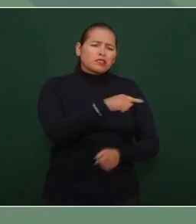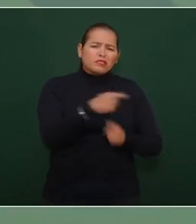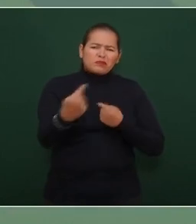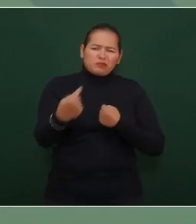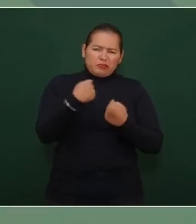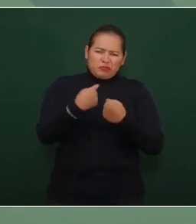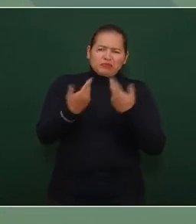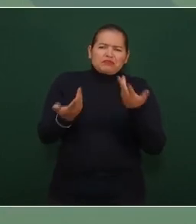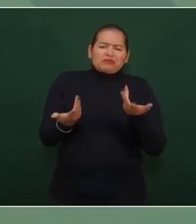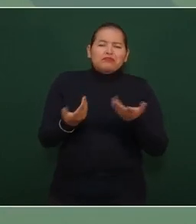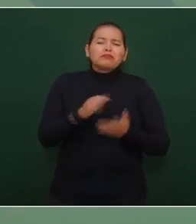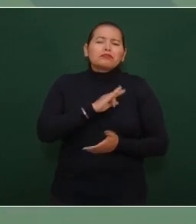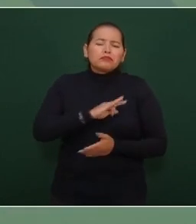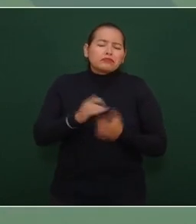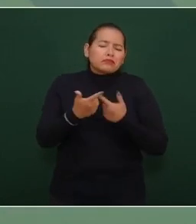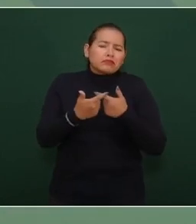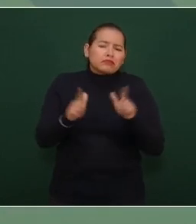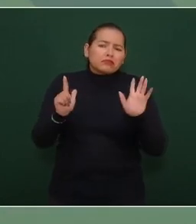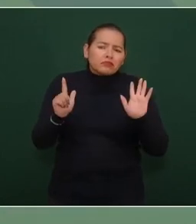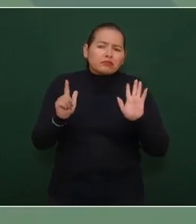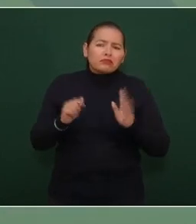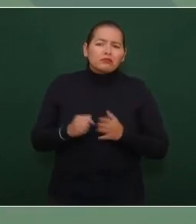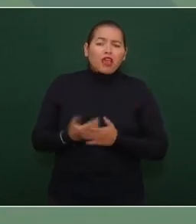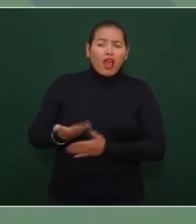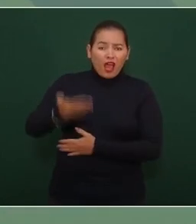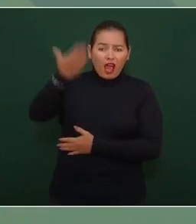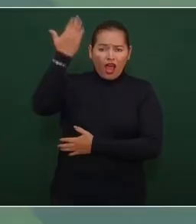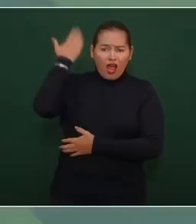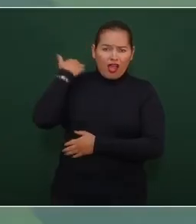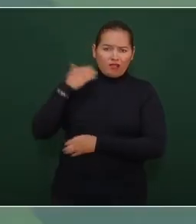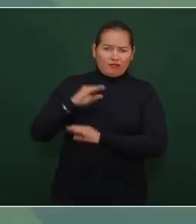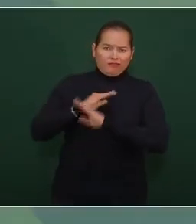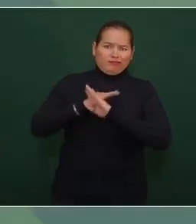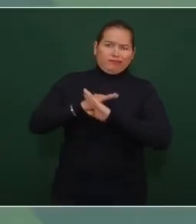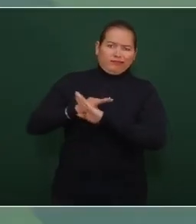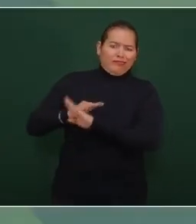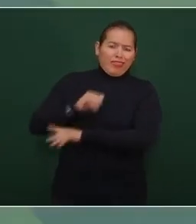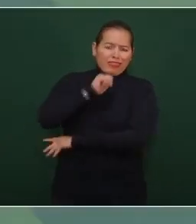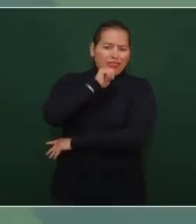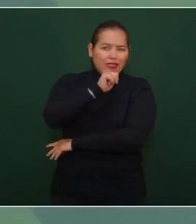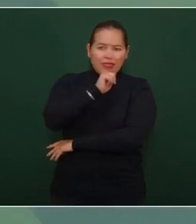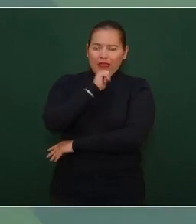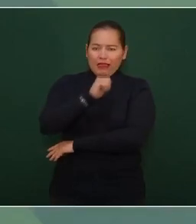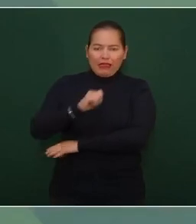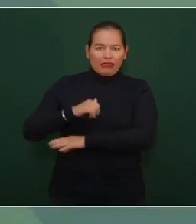lo que no sucedía en décadas